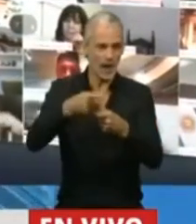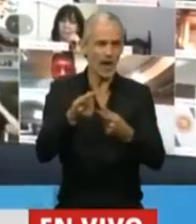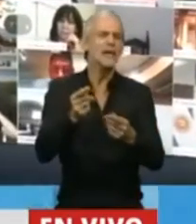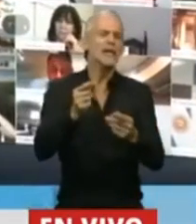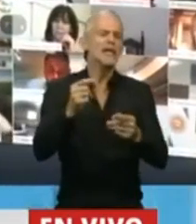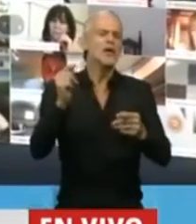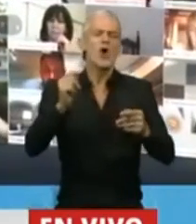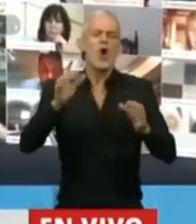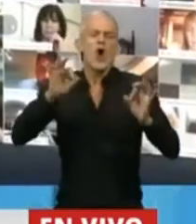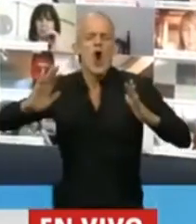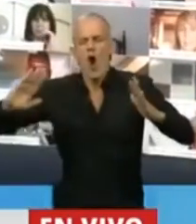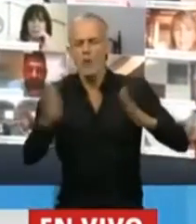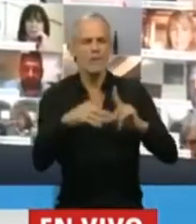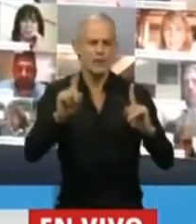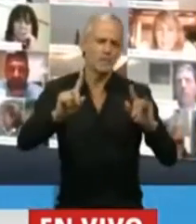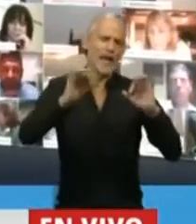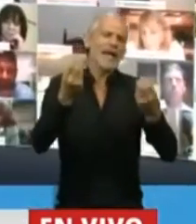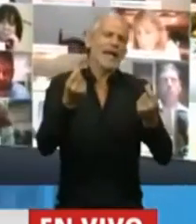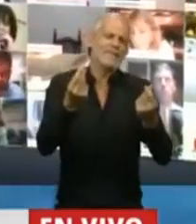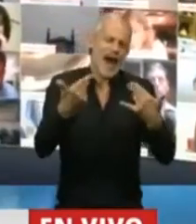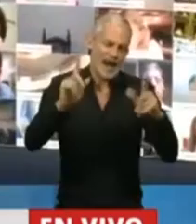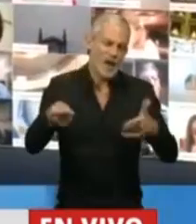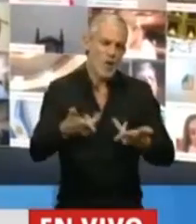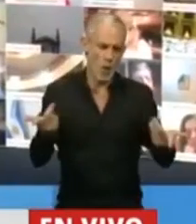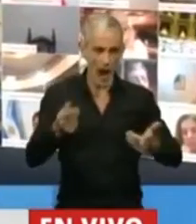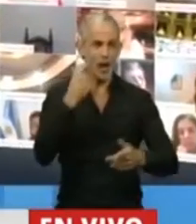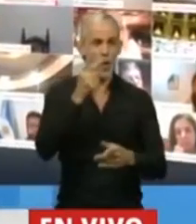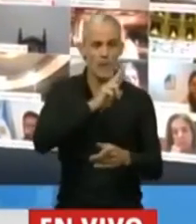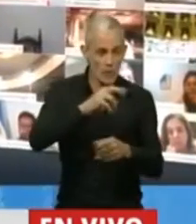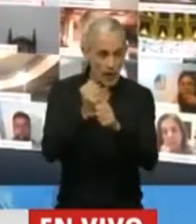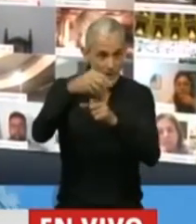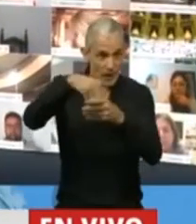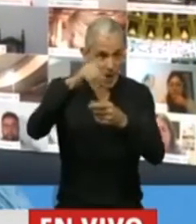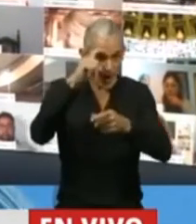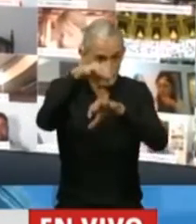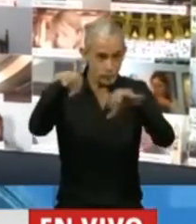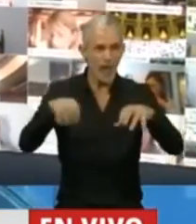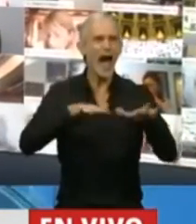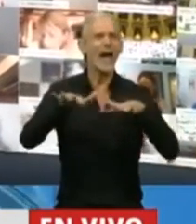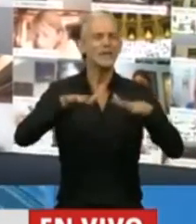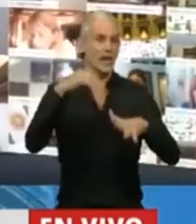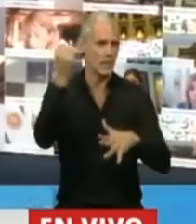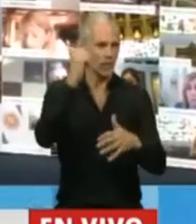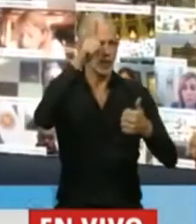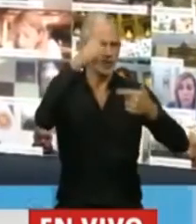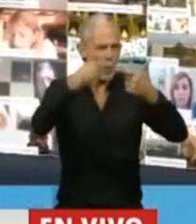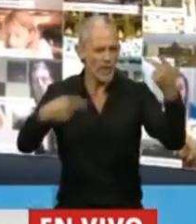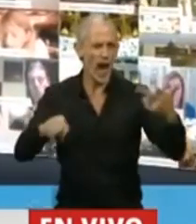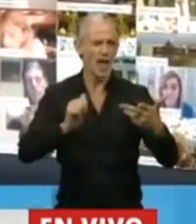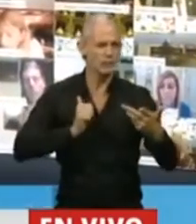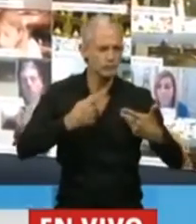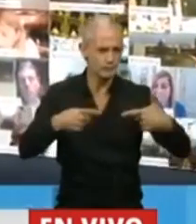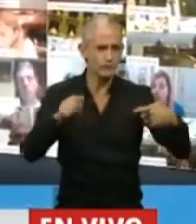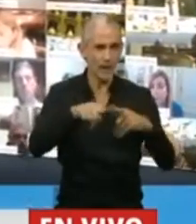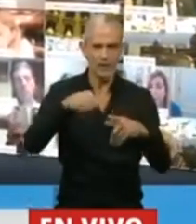trascendentes. Son los trabajadores y trabajadoras no solamente de las actividades esenciales quienes